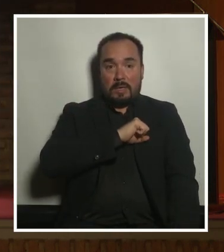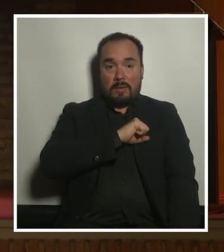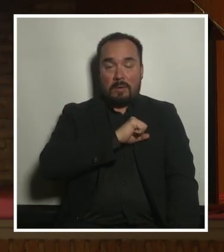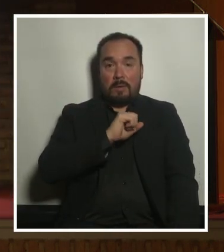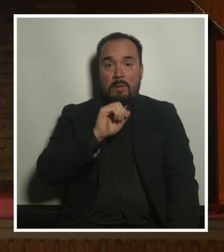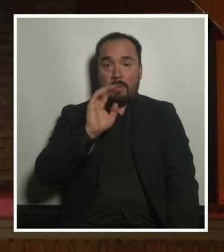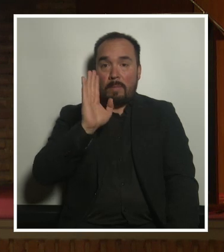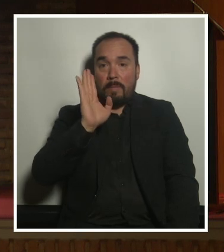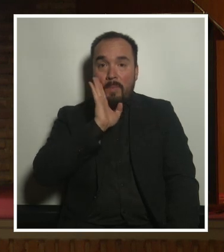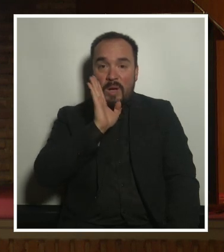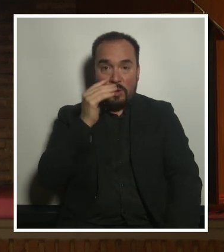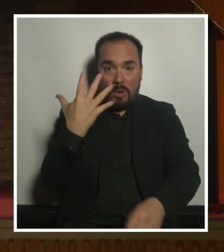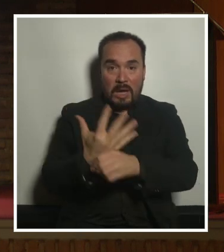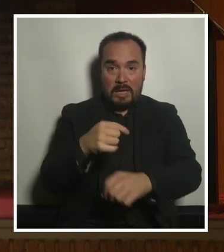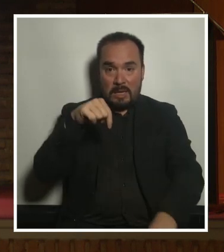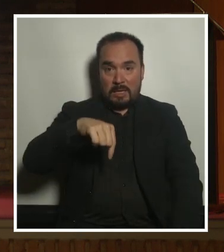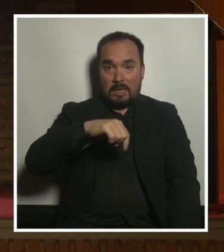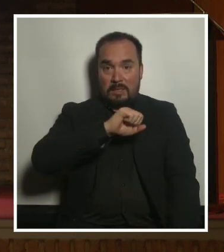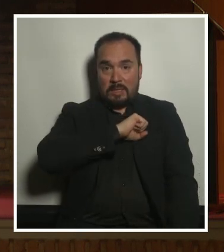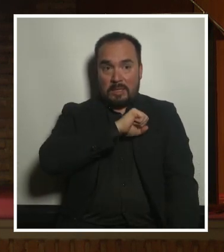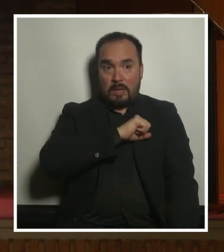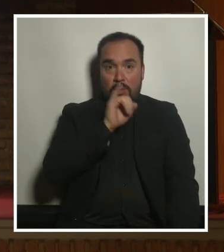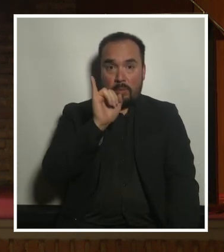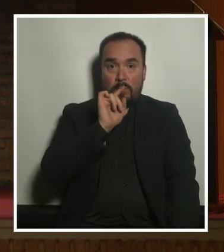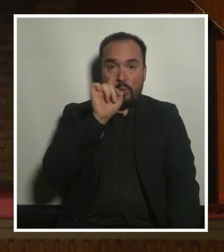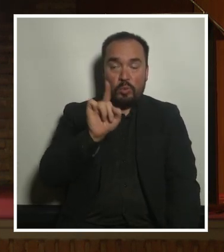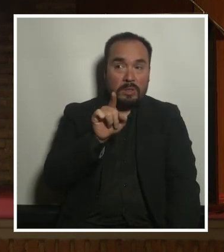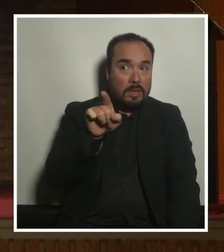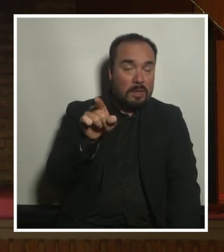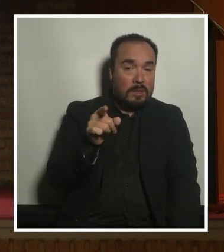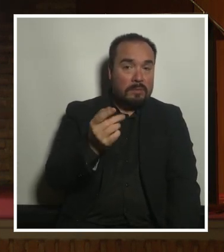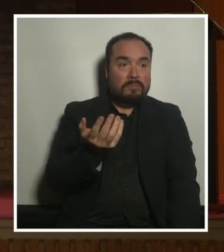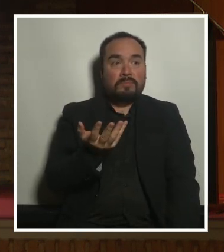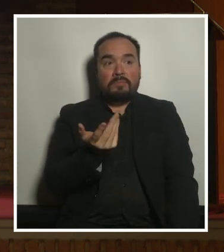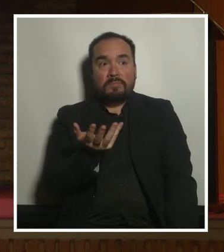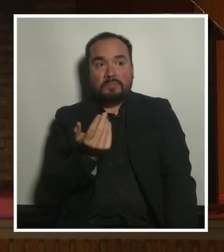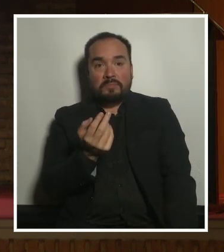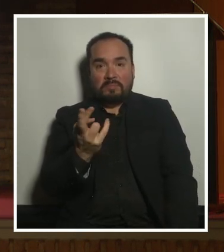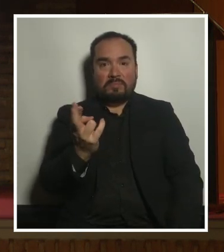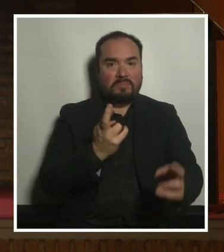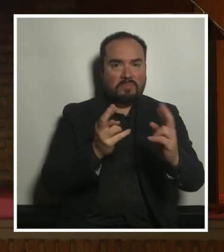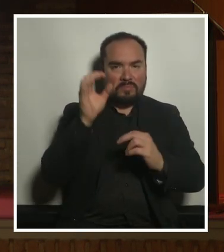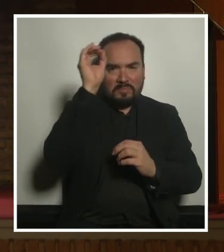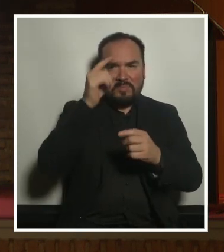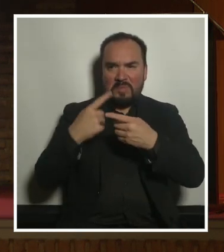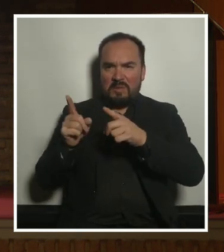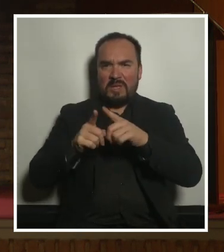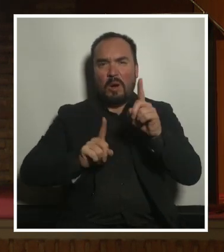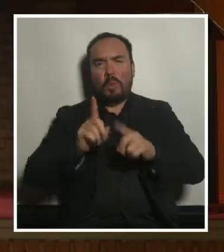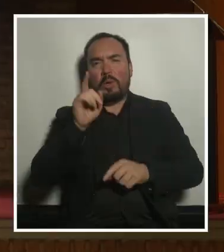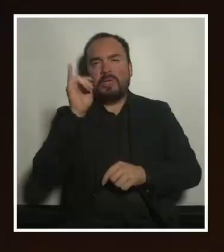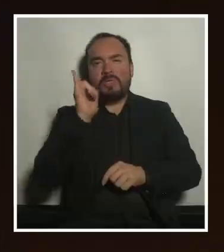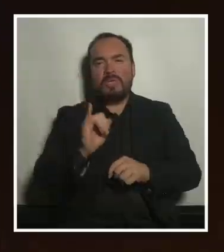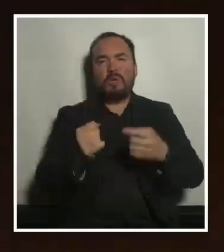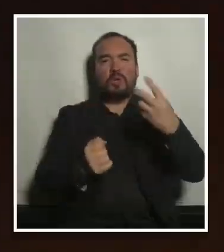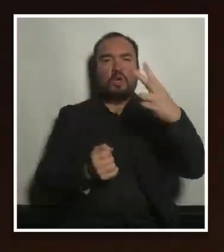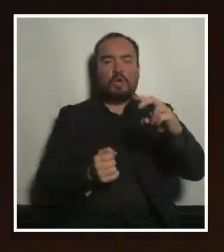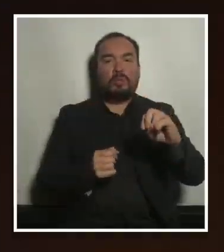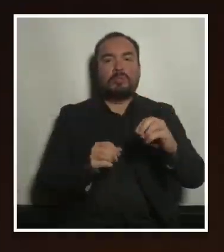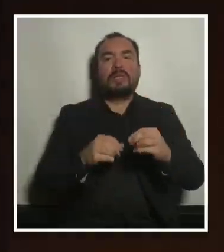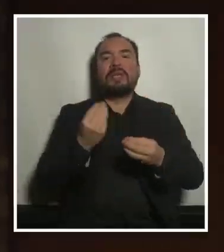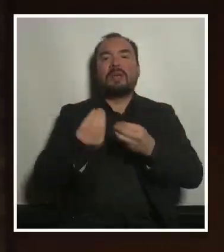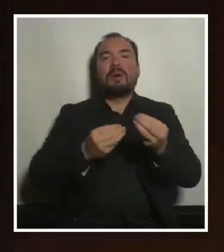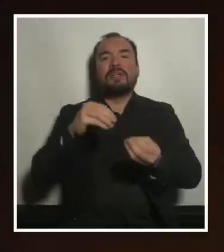perdón baños públicos hay baños hay diferentes opiniones en Barcelona